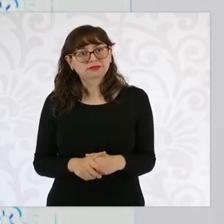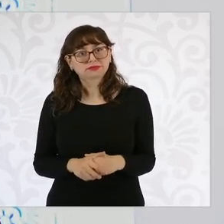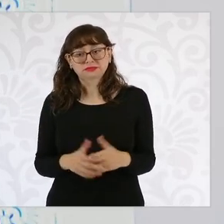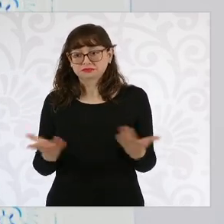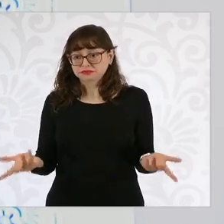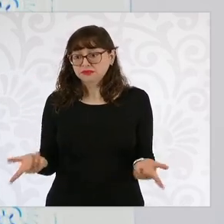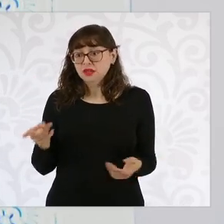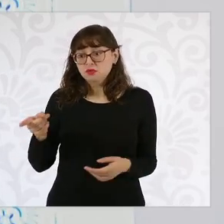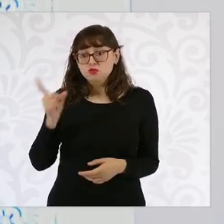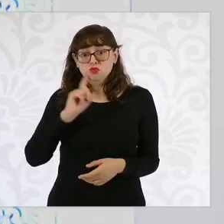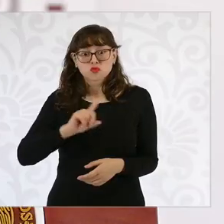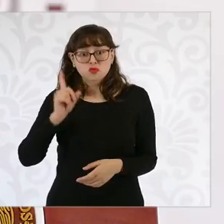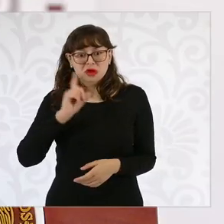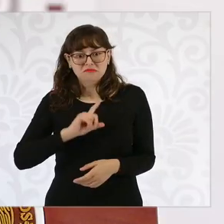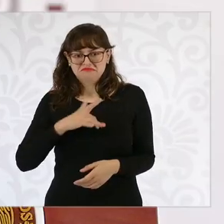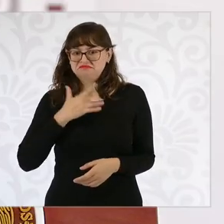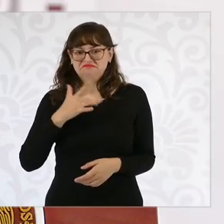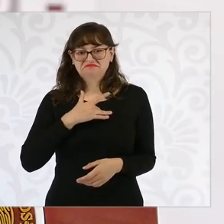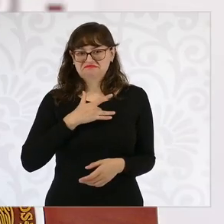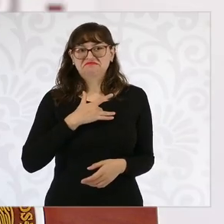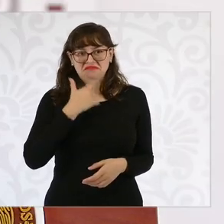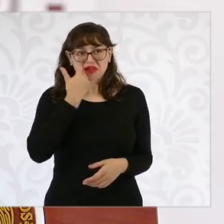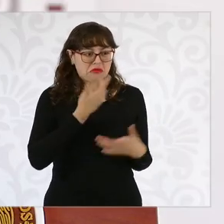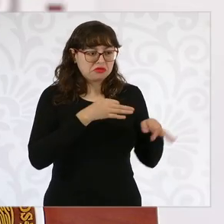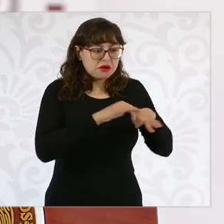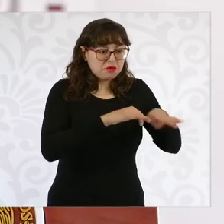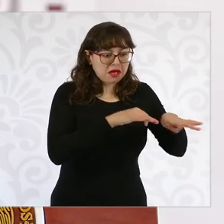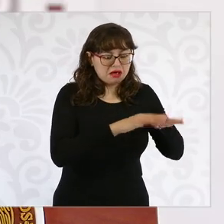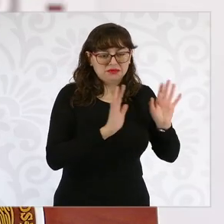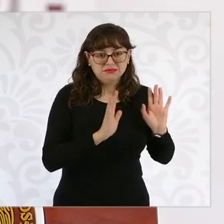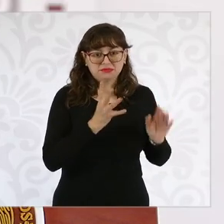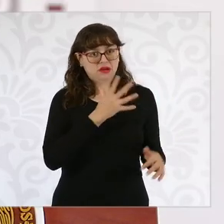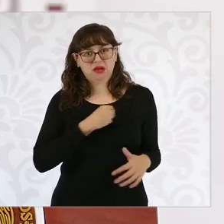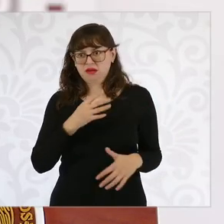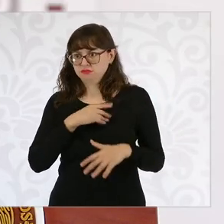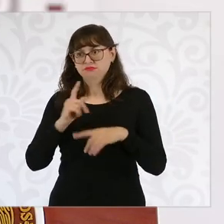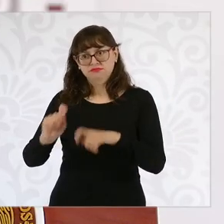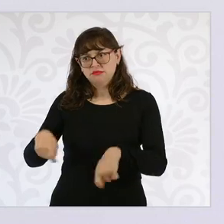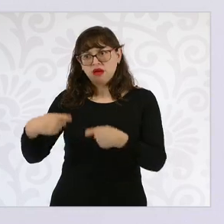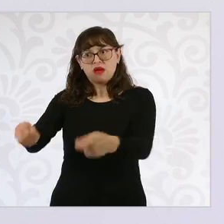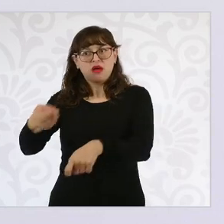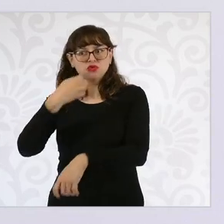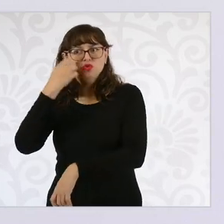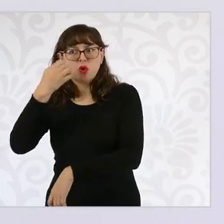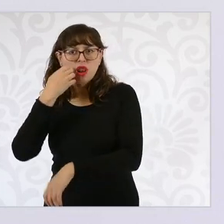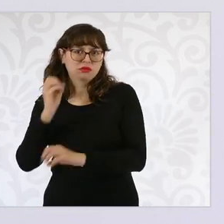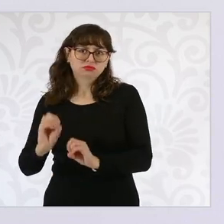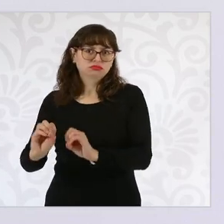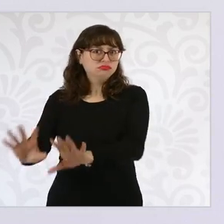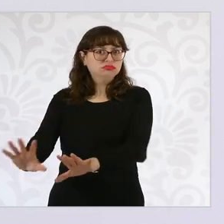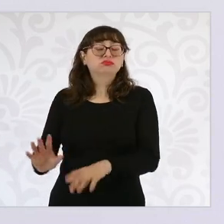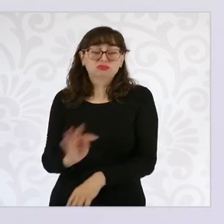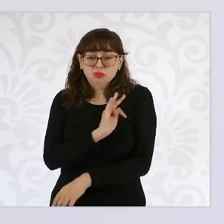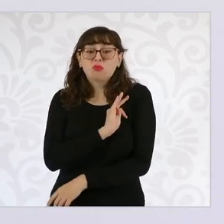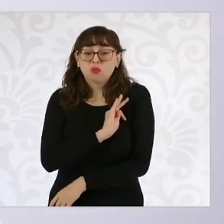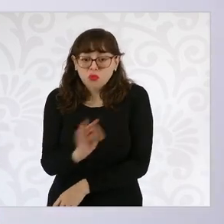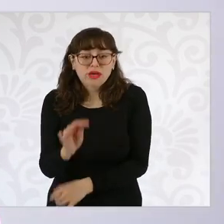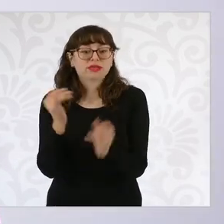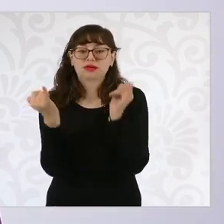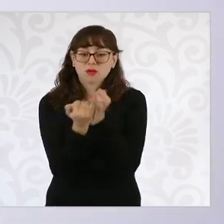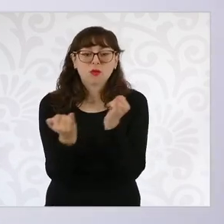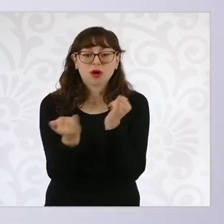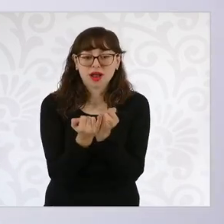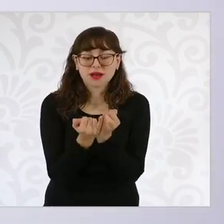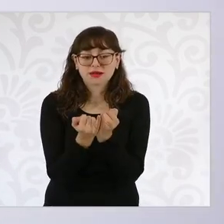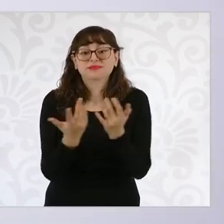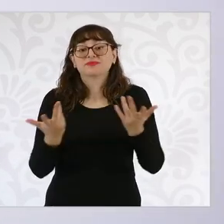pues que tenga la posibilidad de dejarlos en algún lugar, bien cuidados, en una escuela. Este es un proceso porque